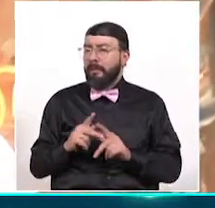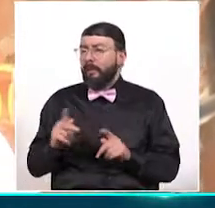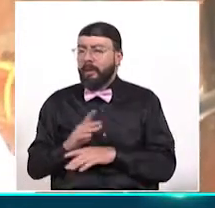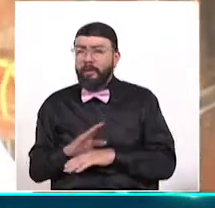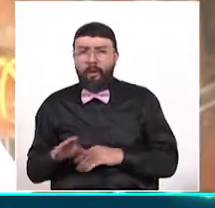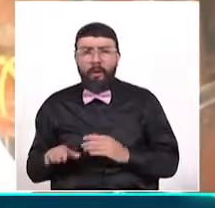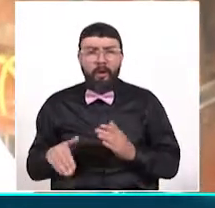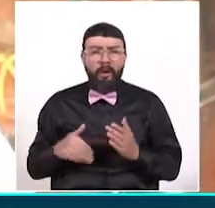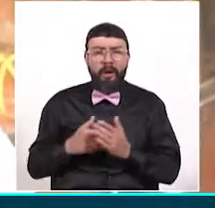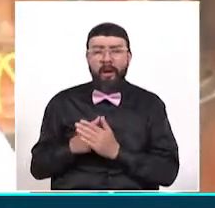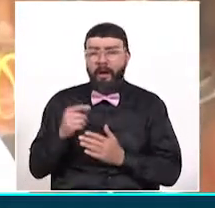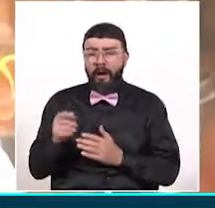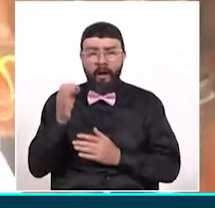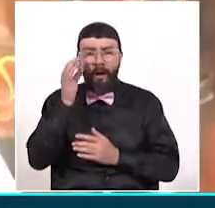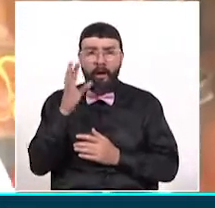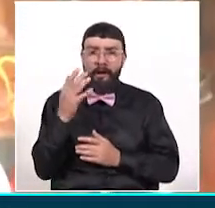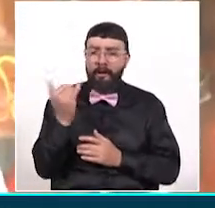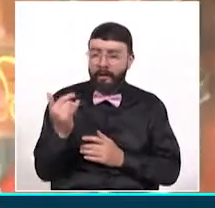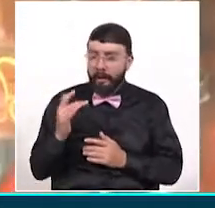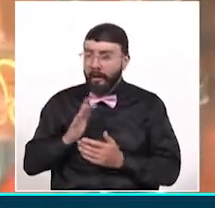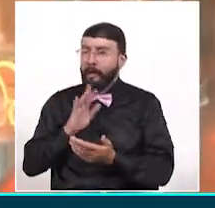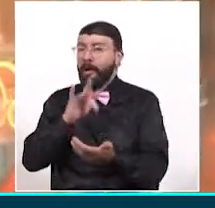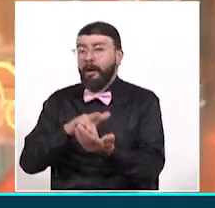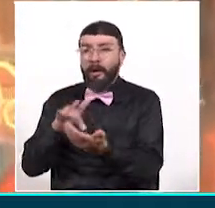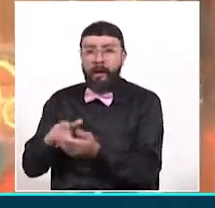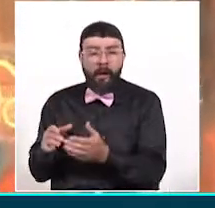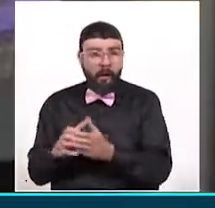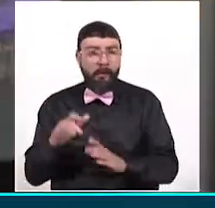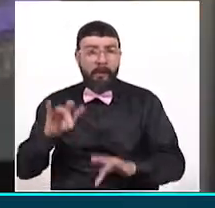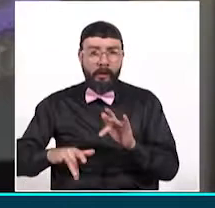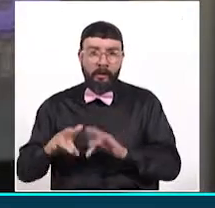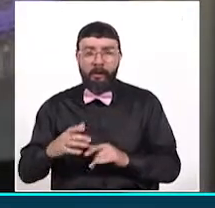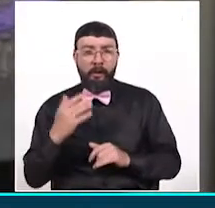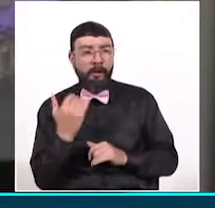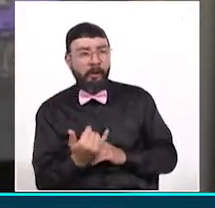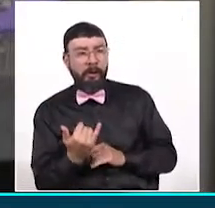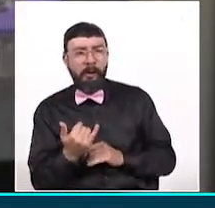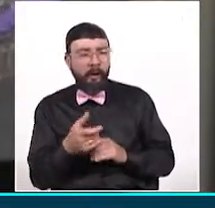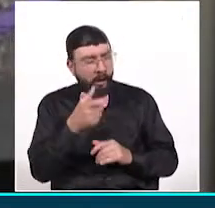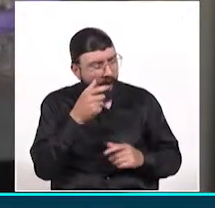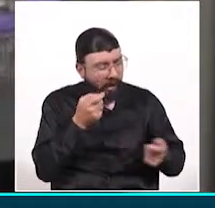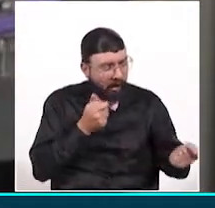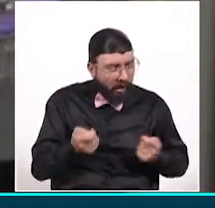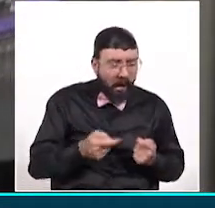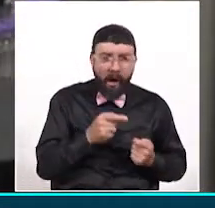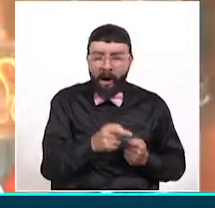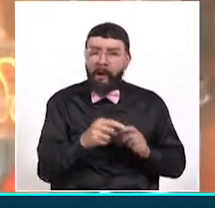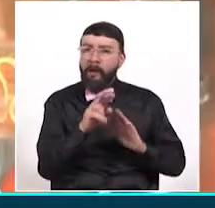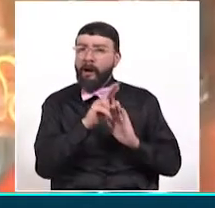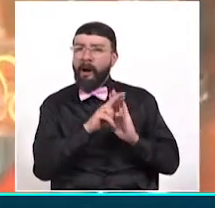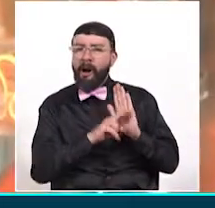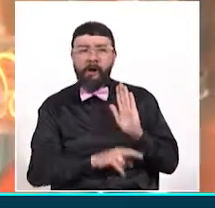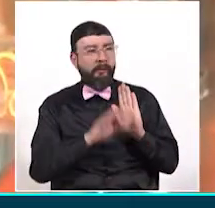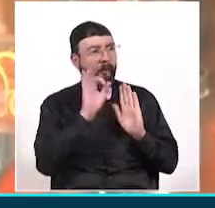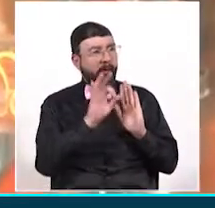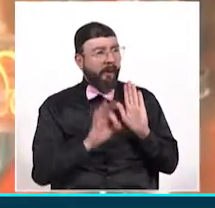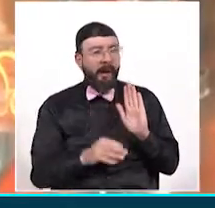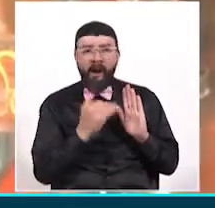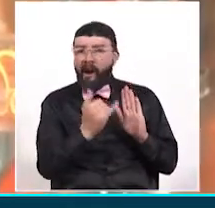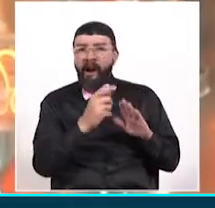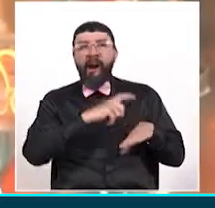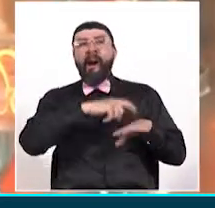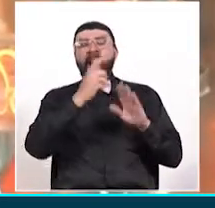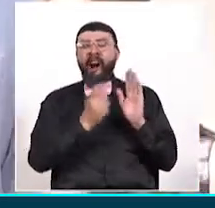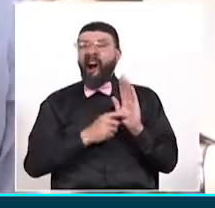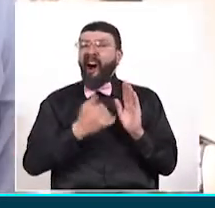en la primera tanda van a salir y esta secretaría estará encargada de que todo esté bajo las reglas, bajo toda la normatividad y sobre todo